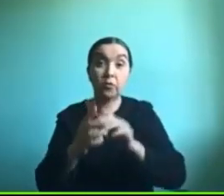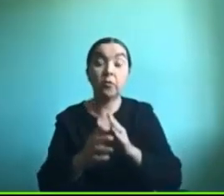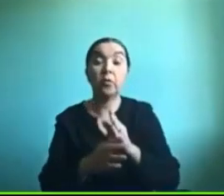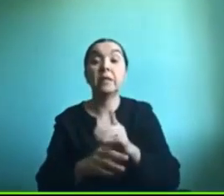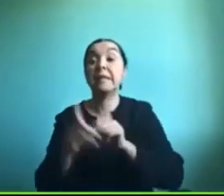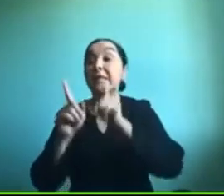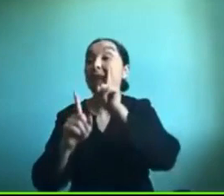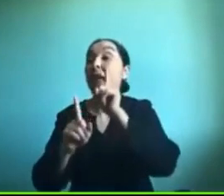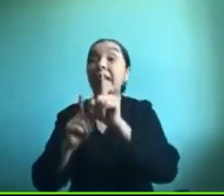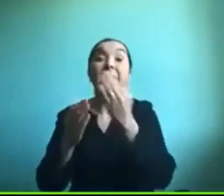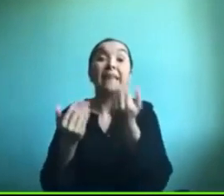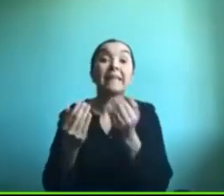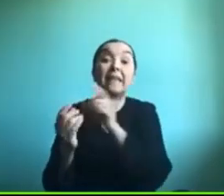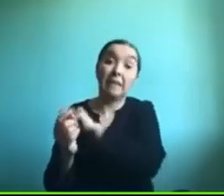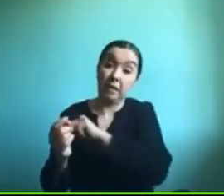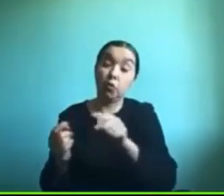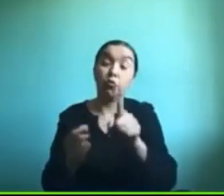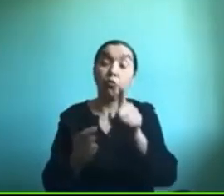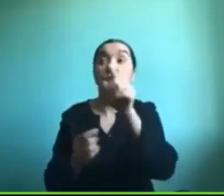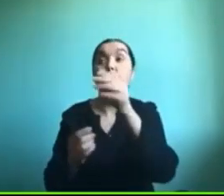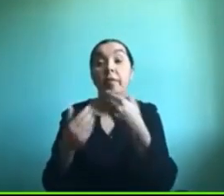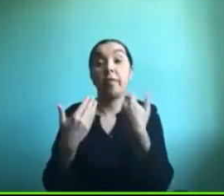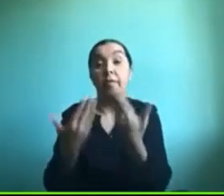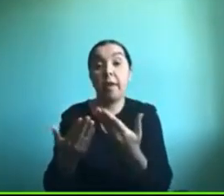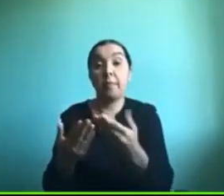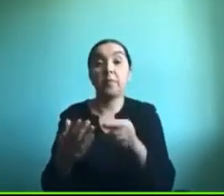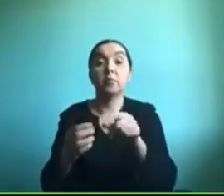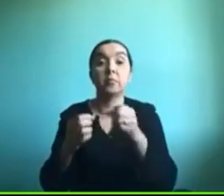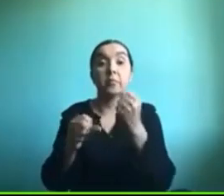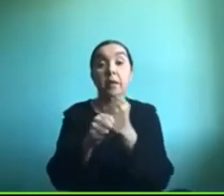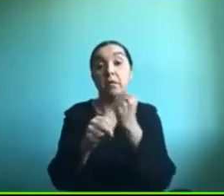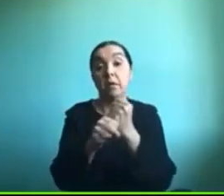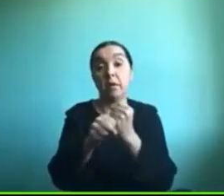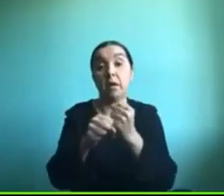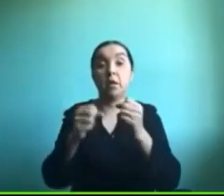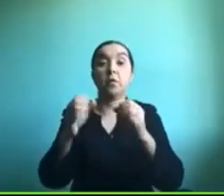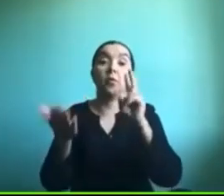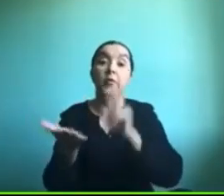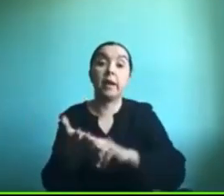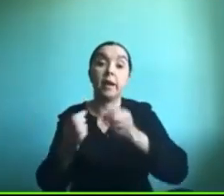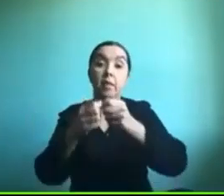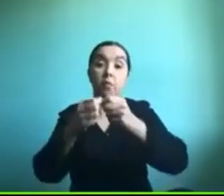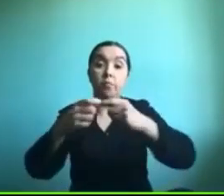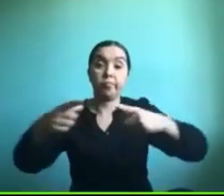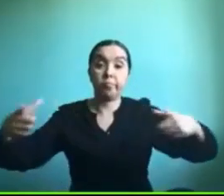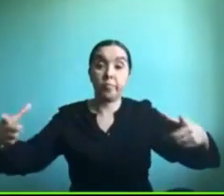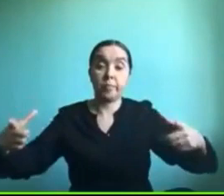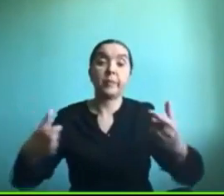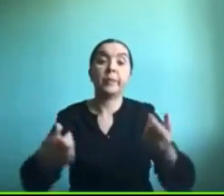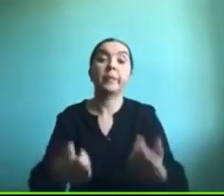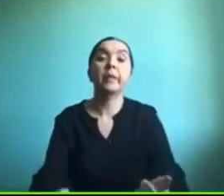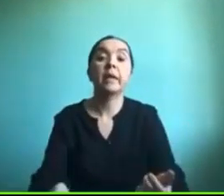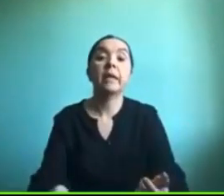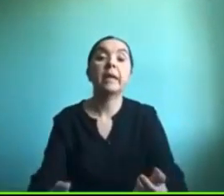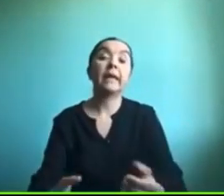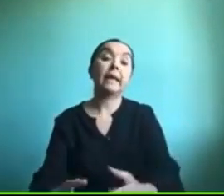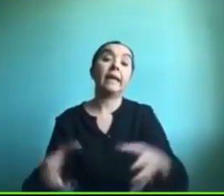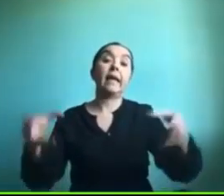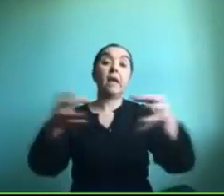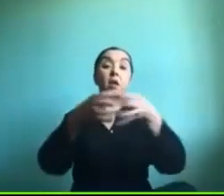que sea pertinente trabajar con realidad aumentada claro y dentro del equipo de neuropsicología también